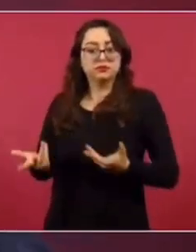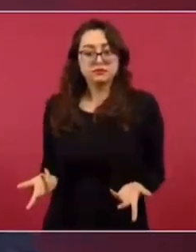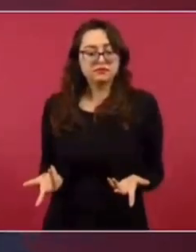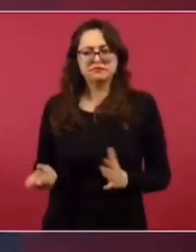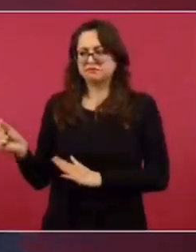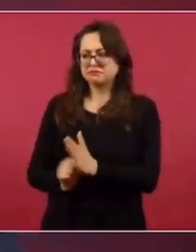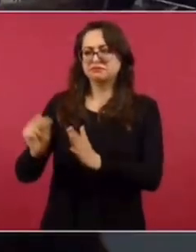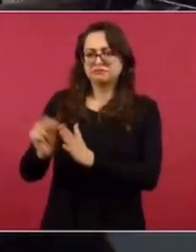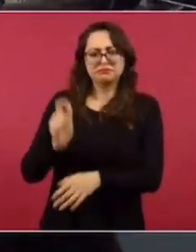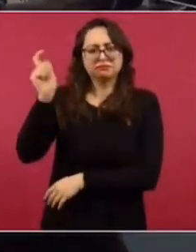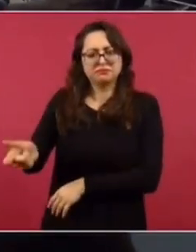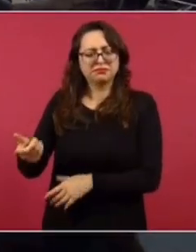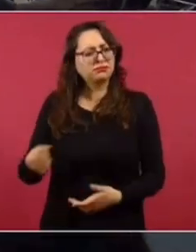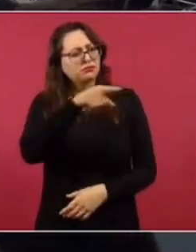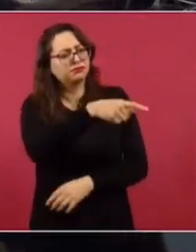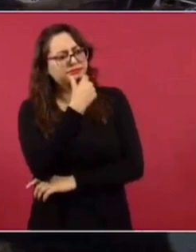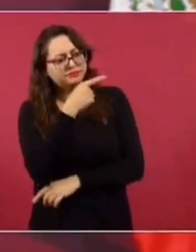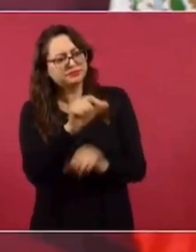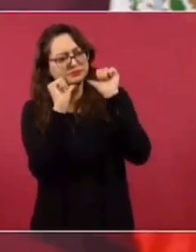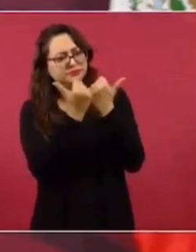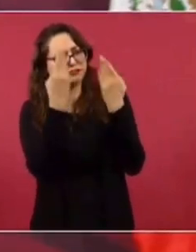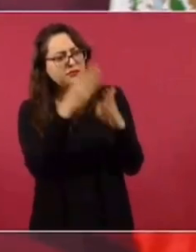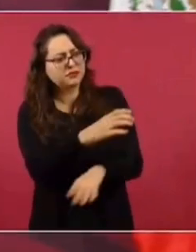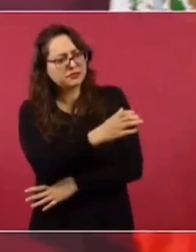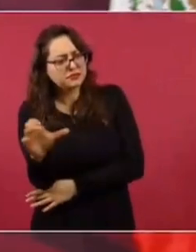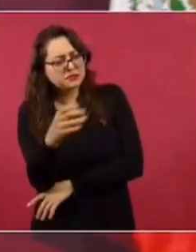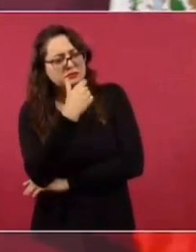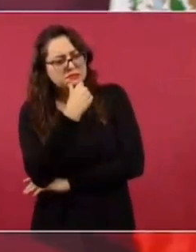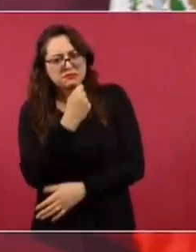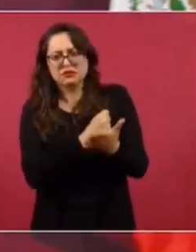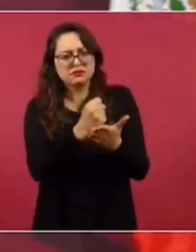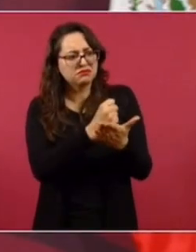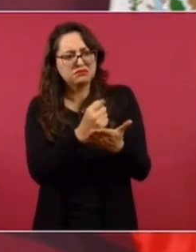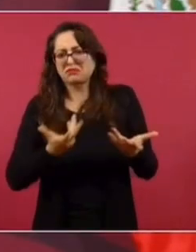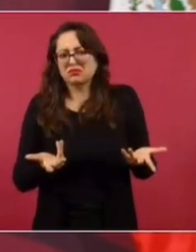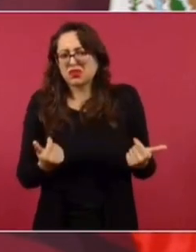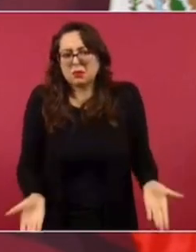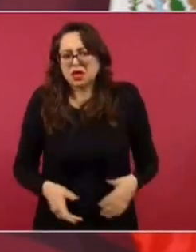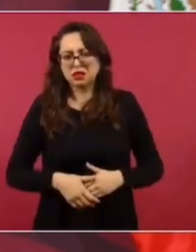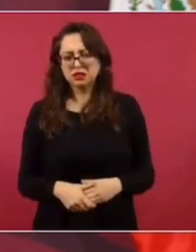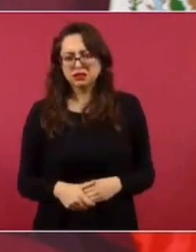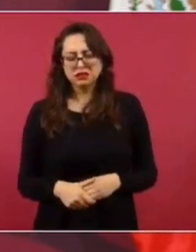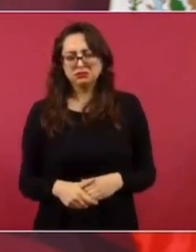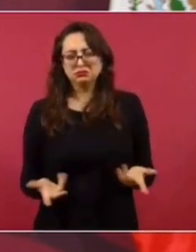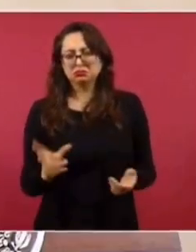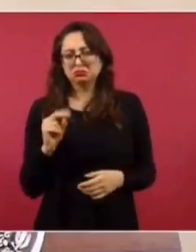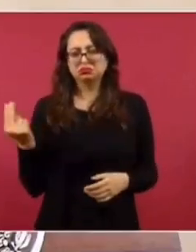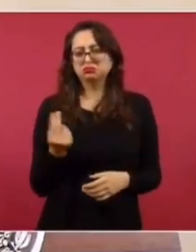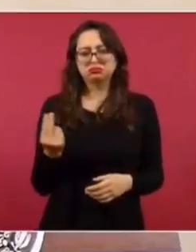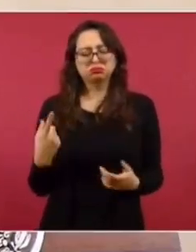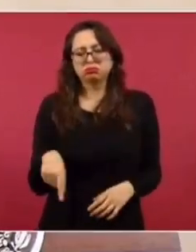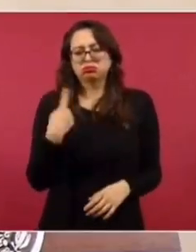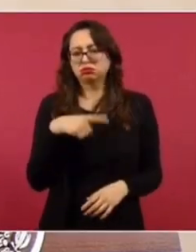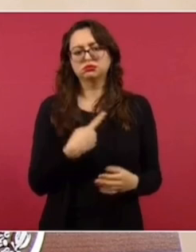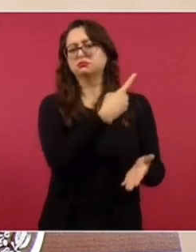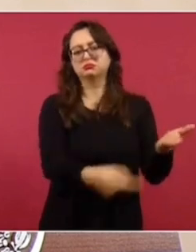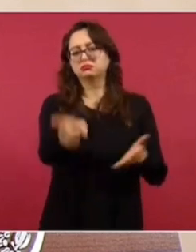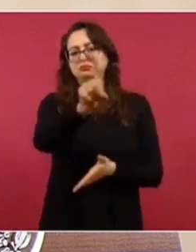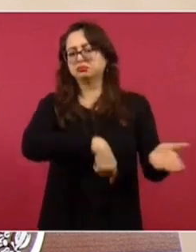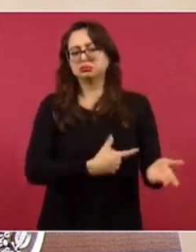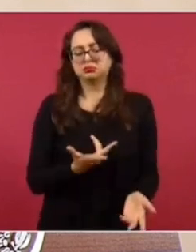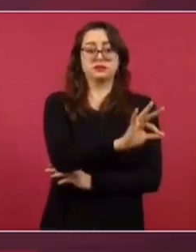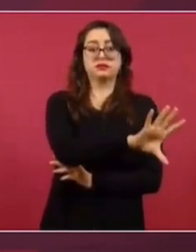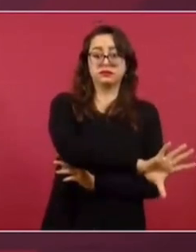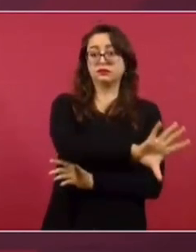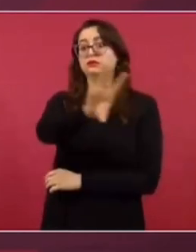Entonces, por eso tomamos la decisión de cerrar la financiera rural, porque no queremos intermediación